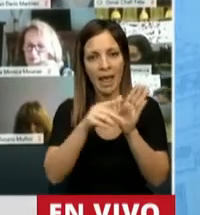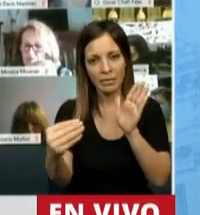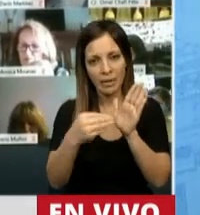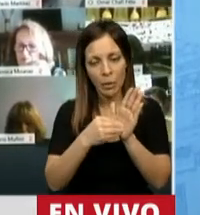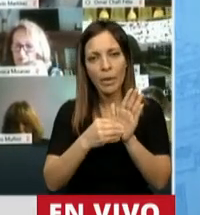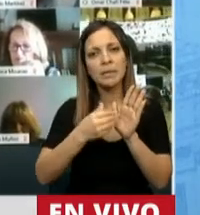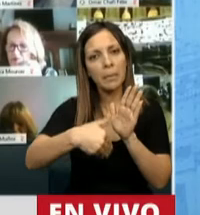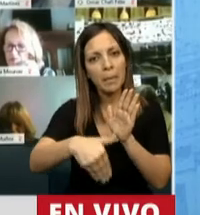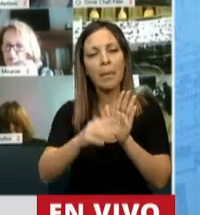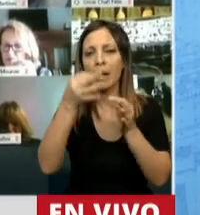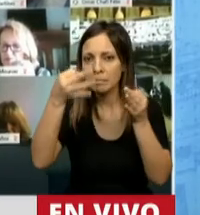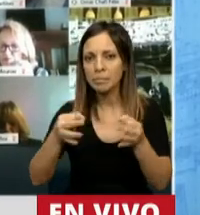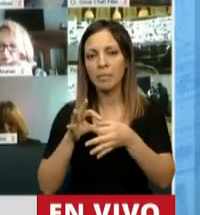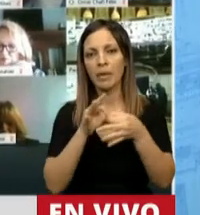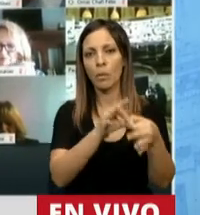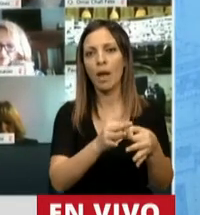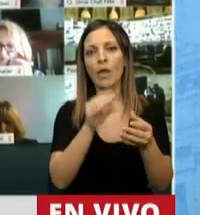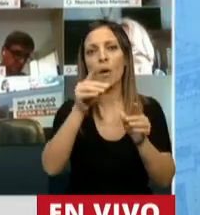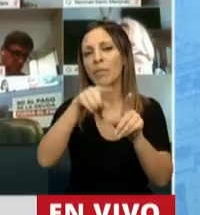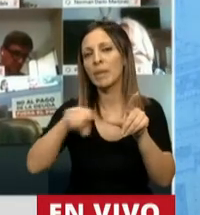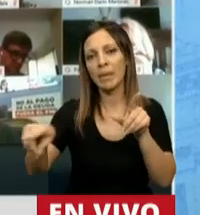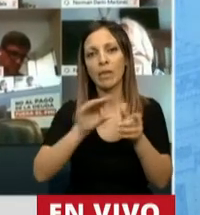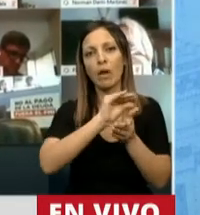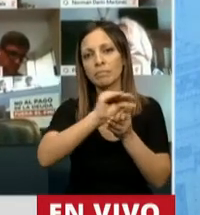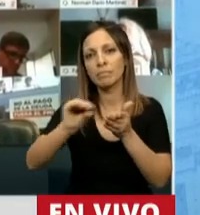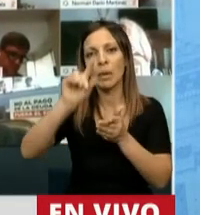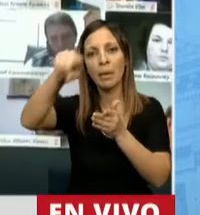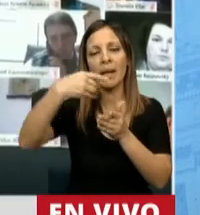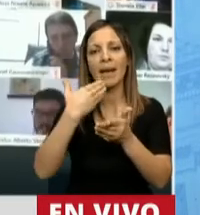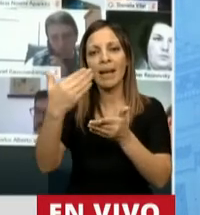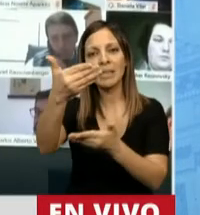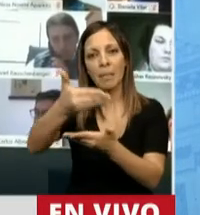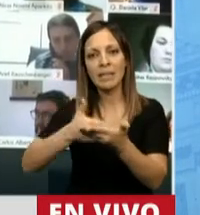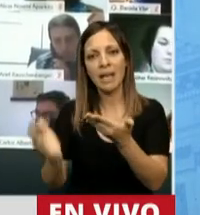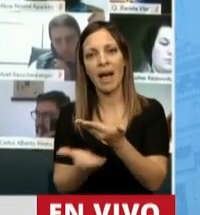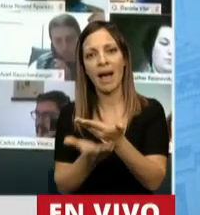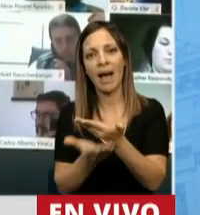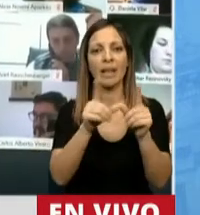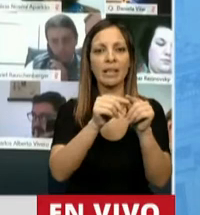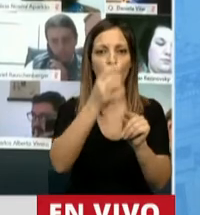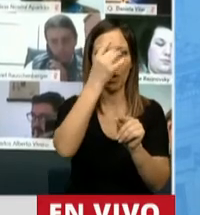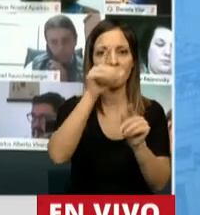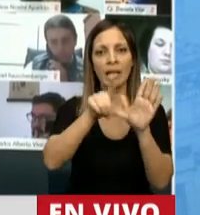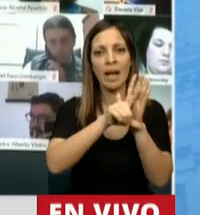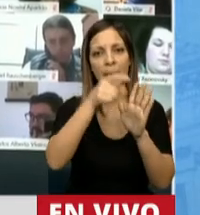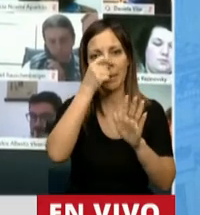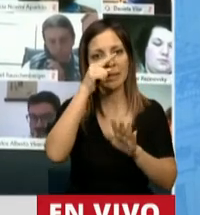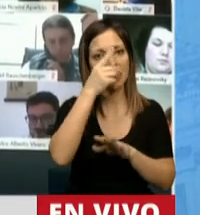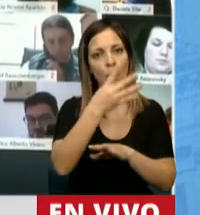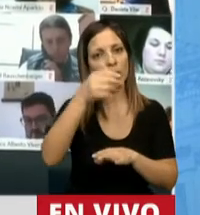se realizarán conforme a la proporción del total que para cada una surge en la planilla anexa del artículo 12 de la ley 27